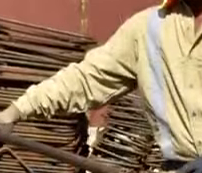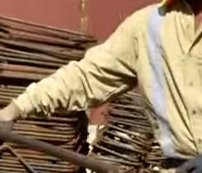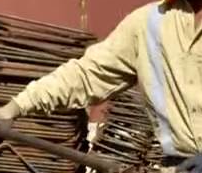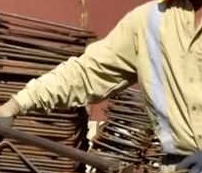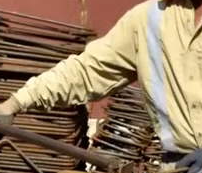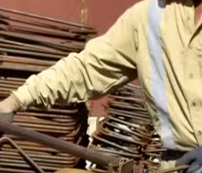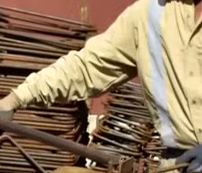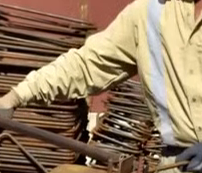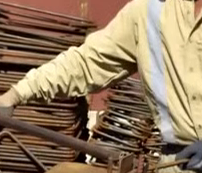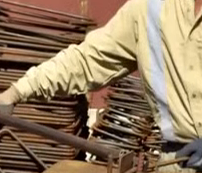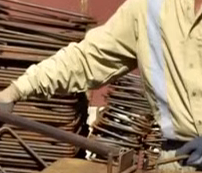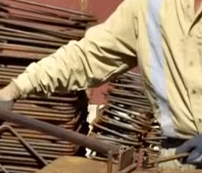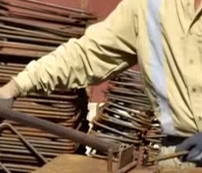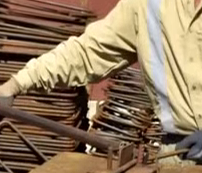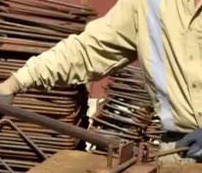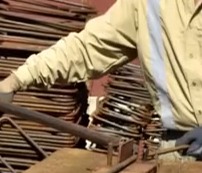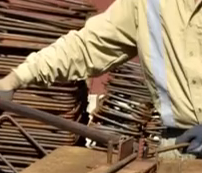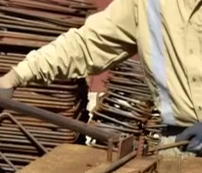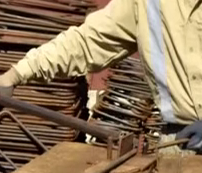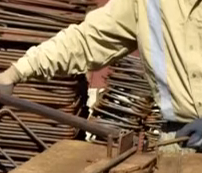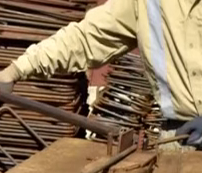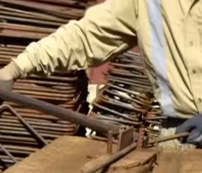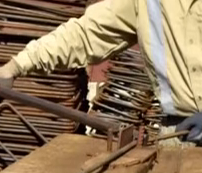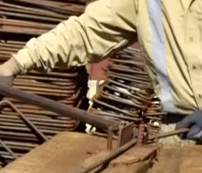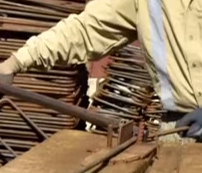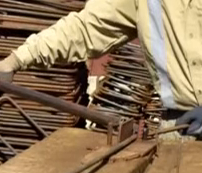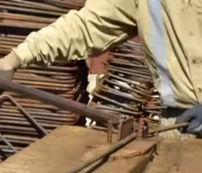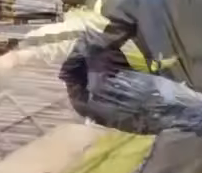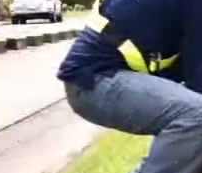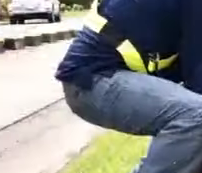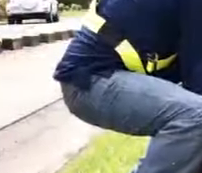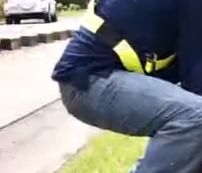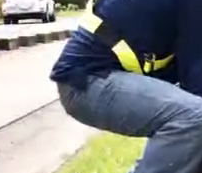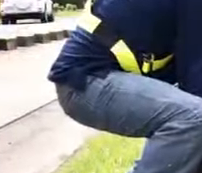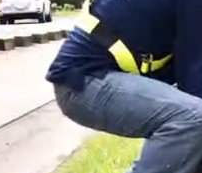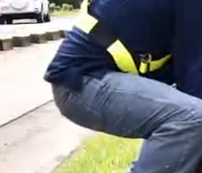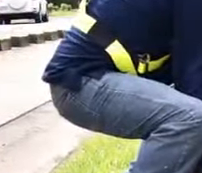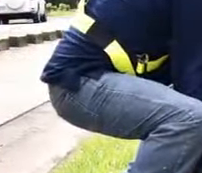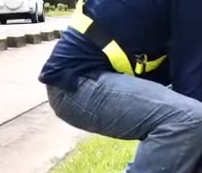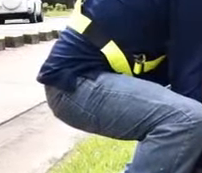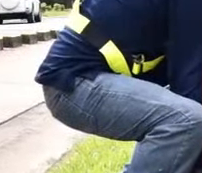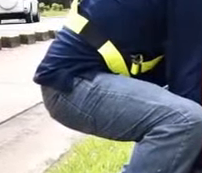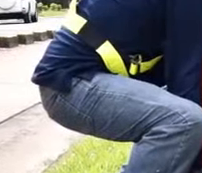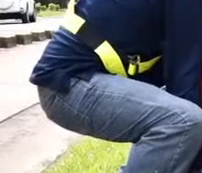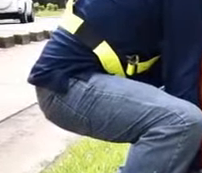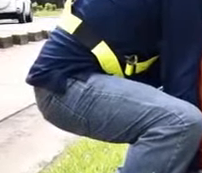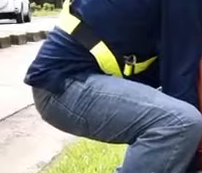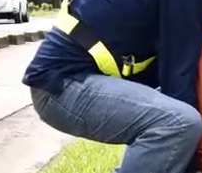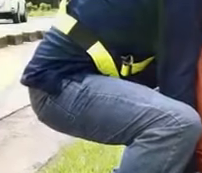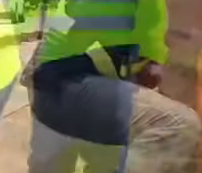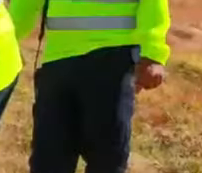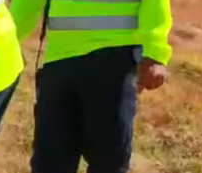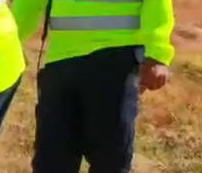La seguridad y salud en el trabajo se encarga de anticipar e identificar los peligros y de evaluar y controlar los riesgos en el lugar